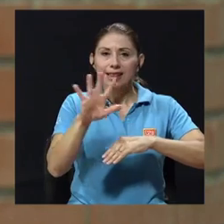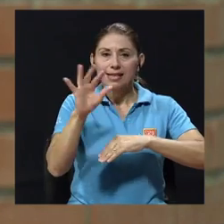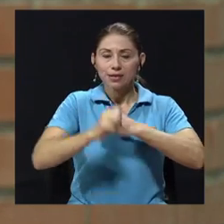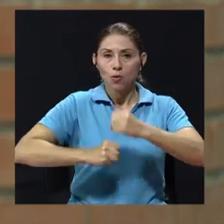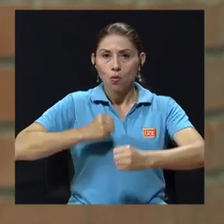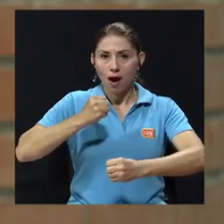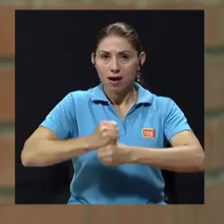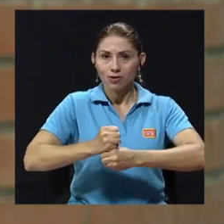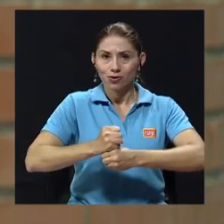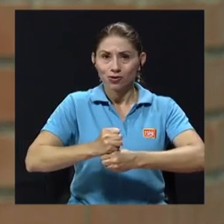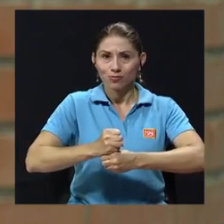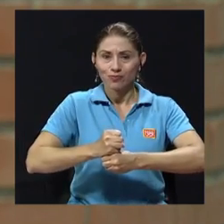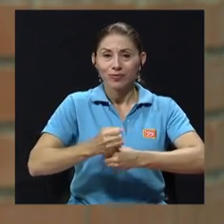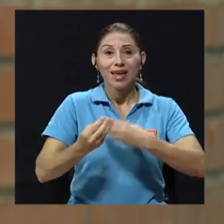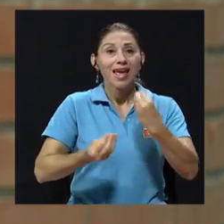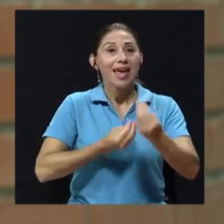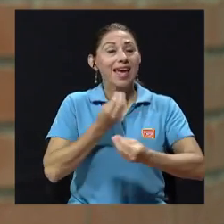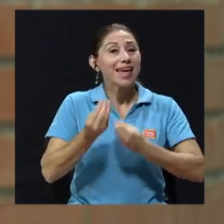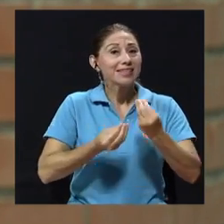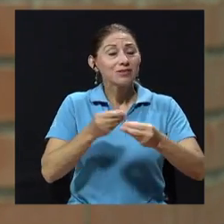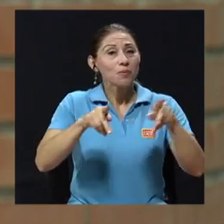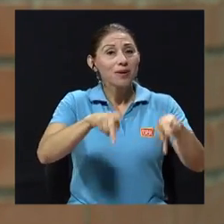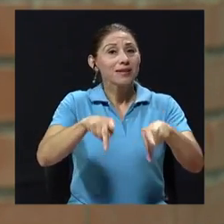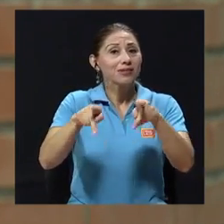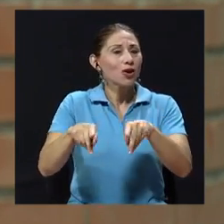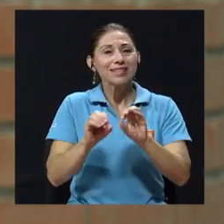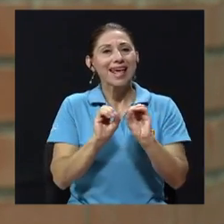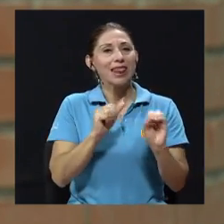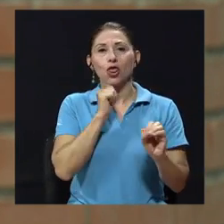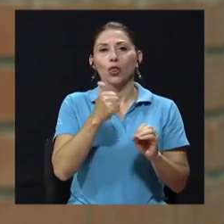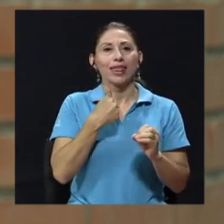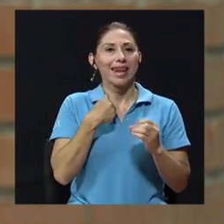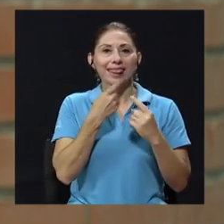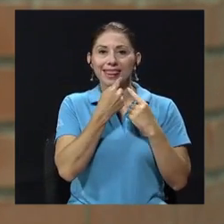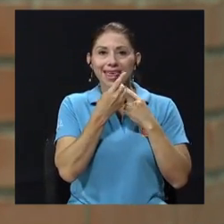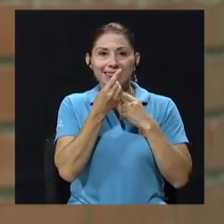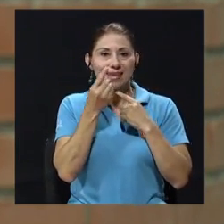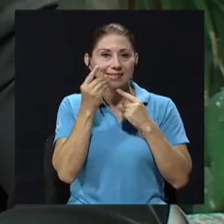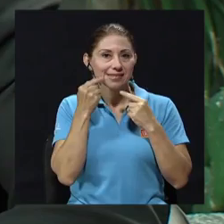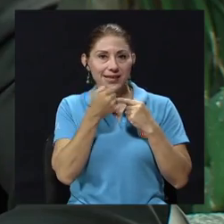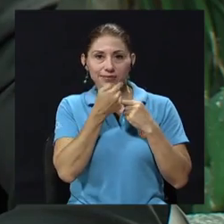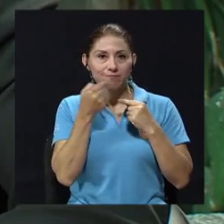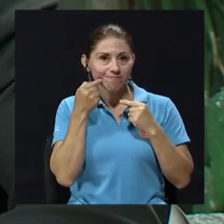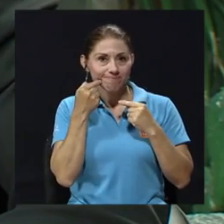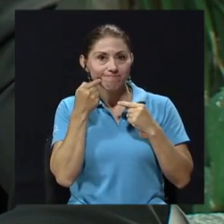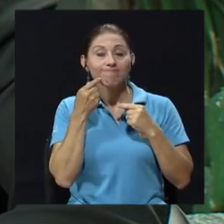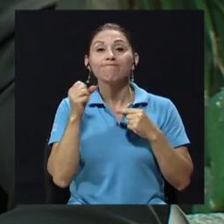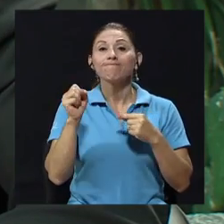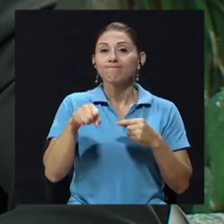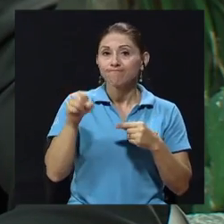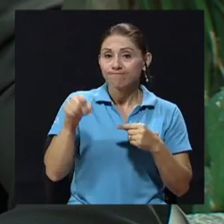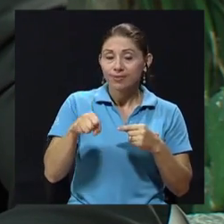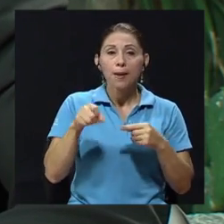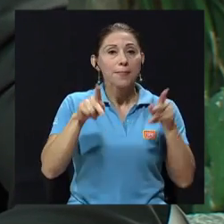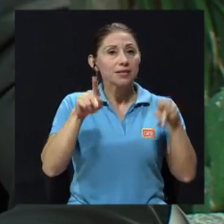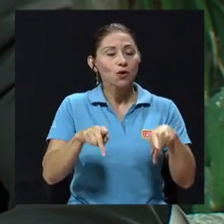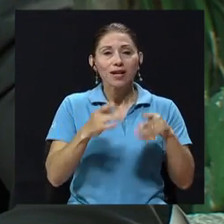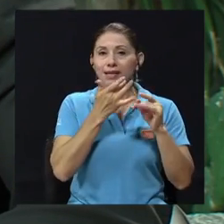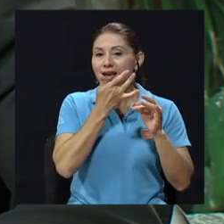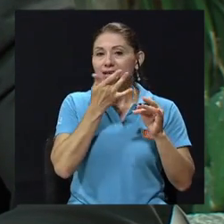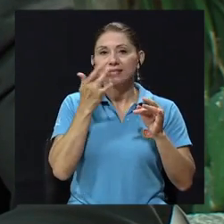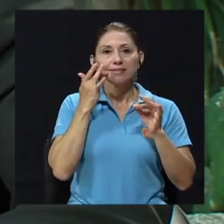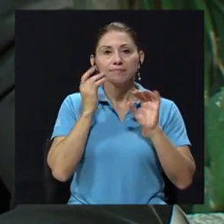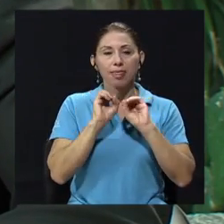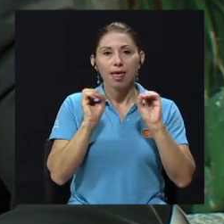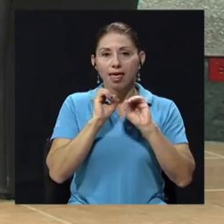es sedéntula. Y quienes conservan... Perdón, eso es que no tienen dentadura. Que no tienen dentadura, que han perdido